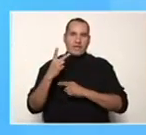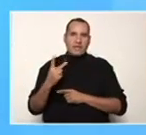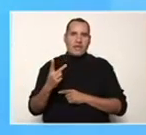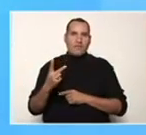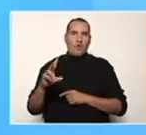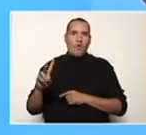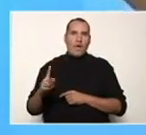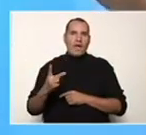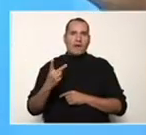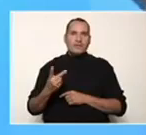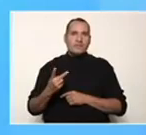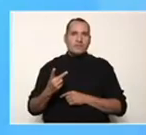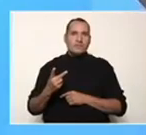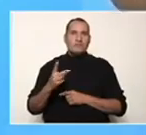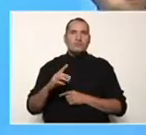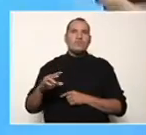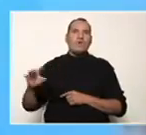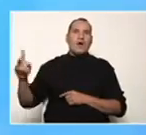segundo término.